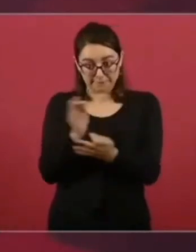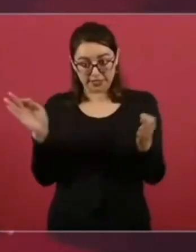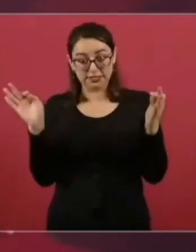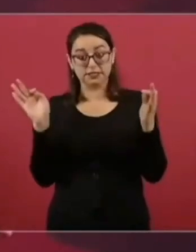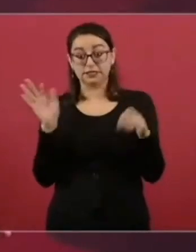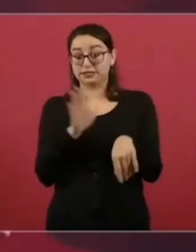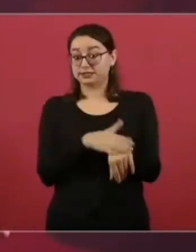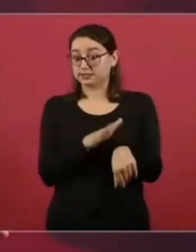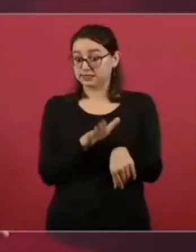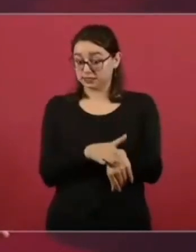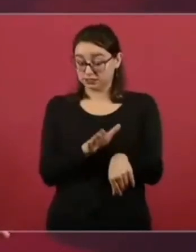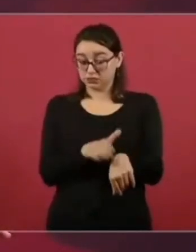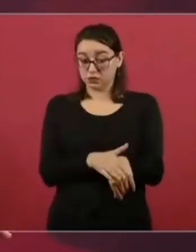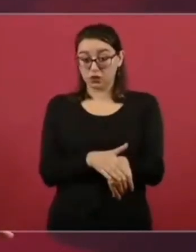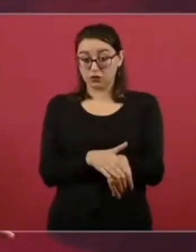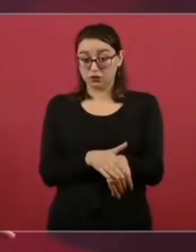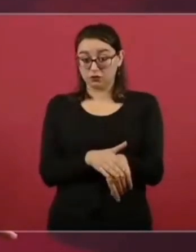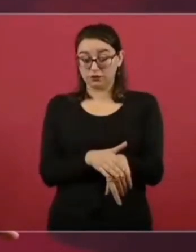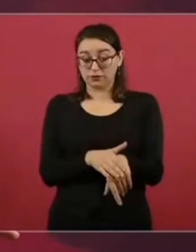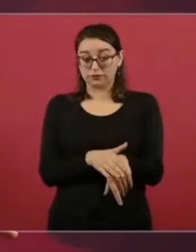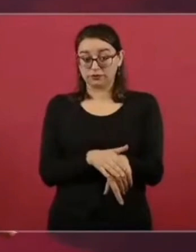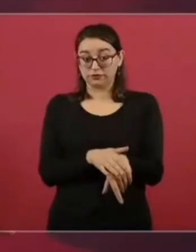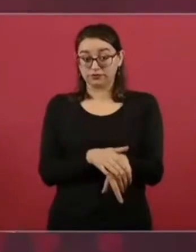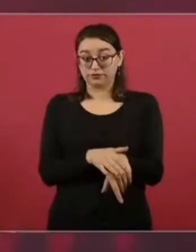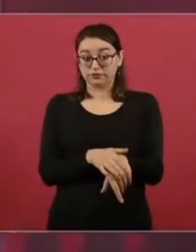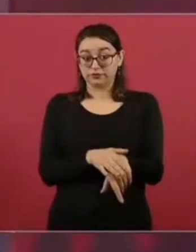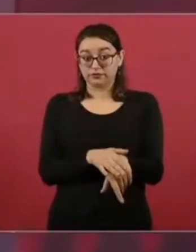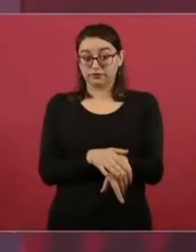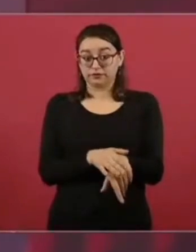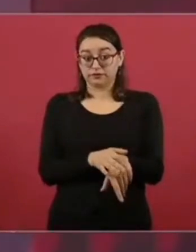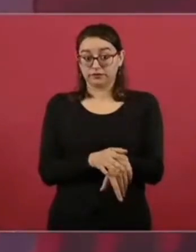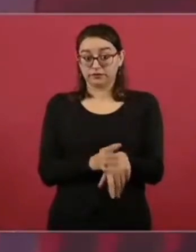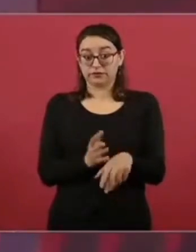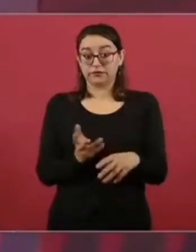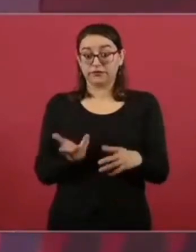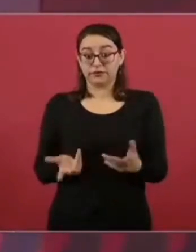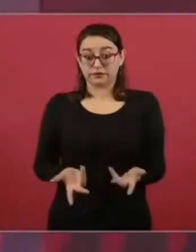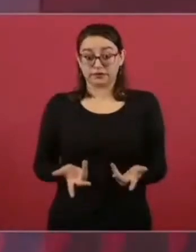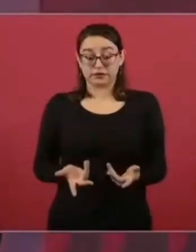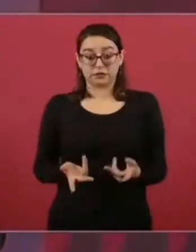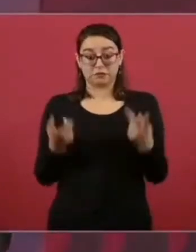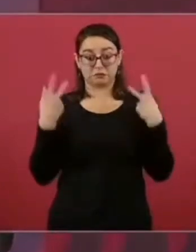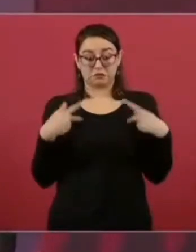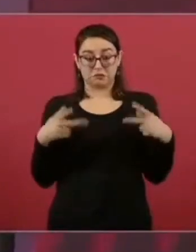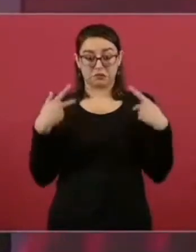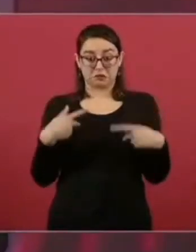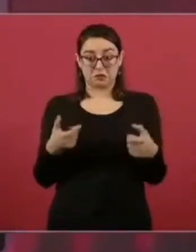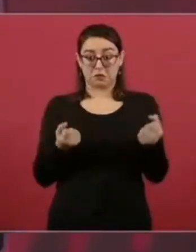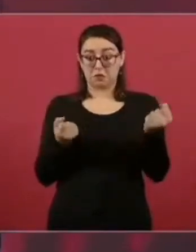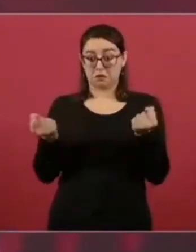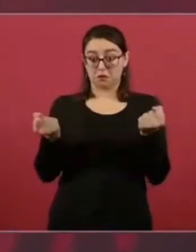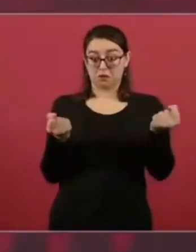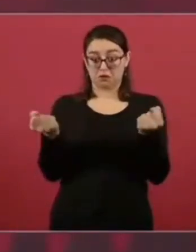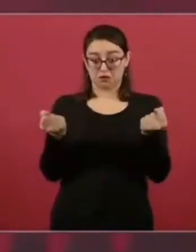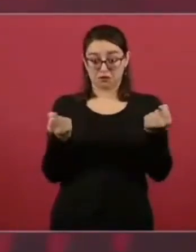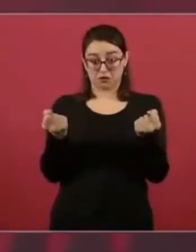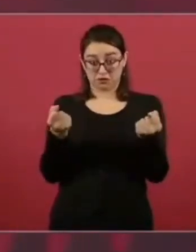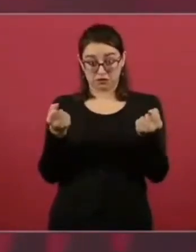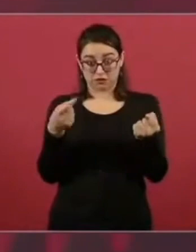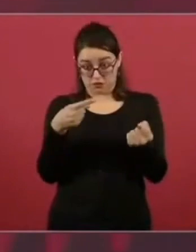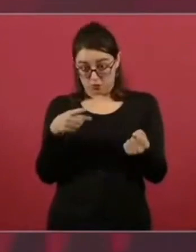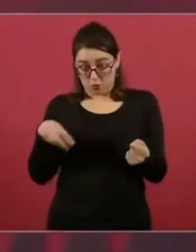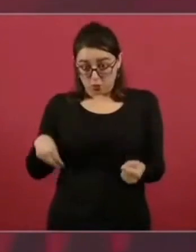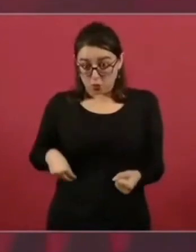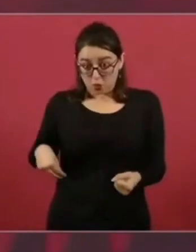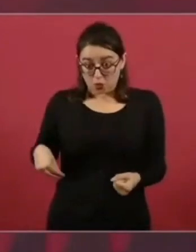Ayer hablamos, por ejemplo, de que no era nada más responsabilidad de los choferes, sino de los